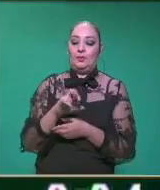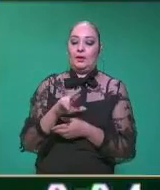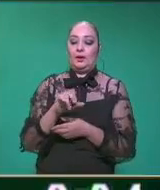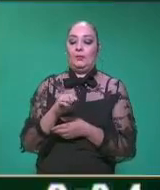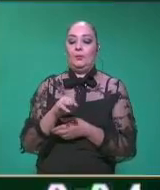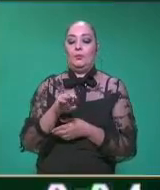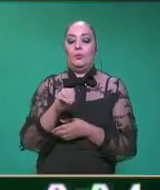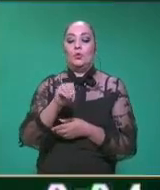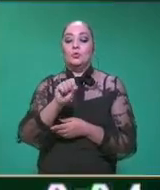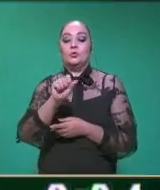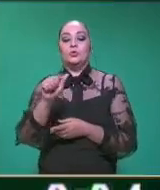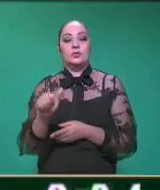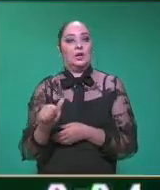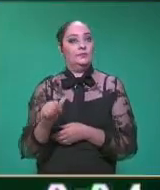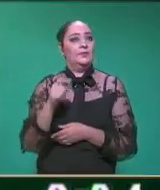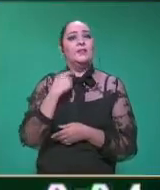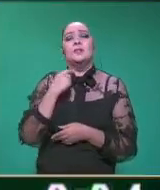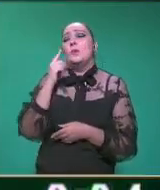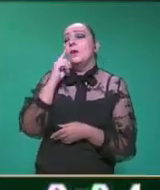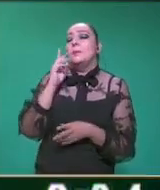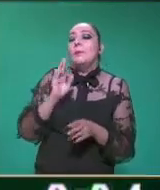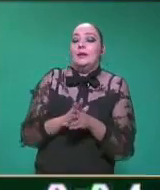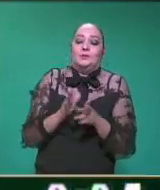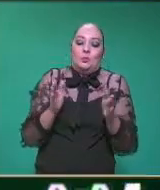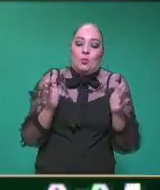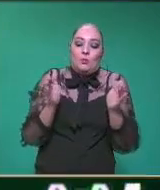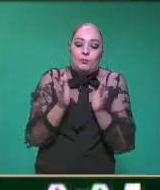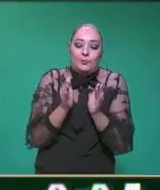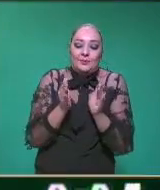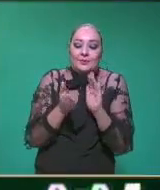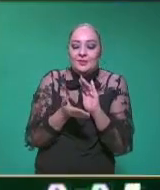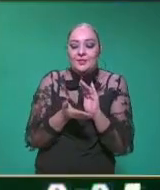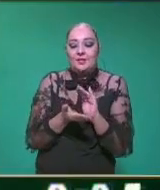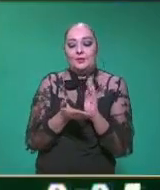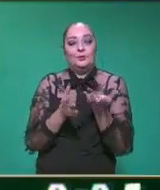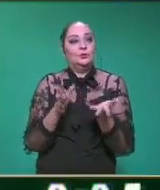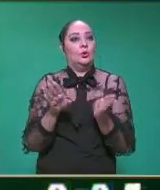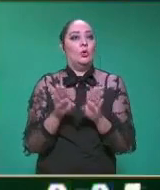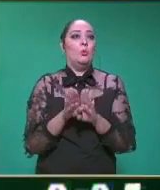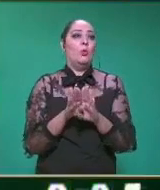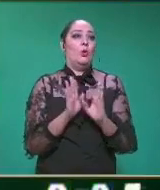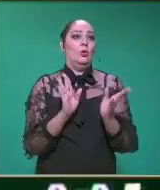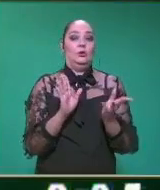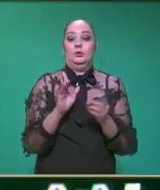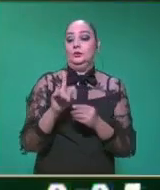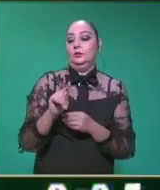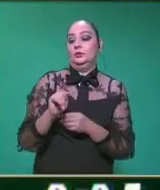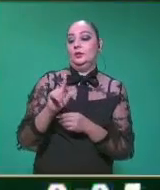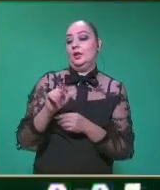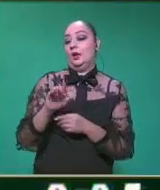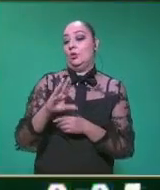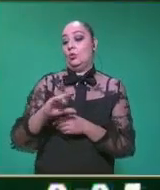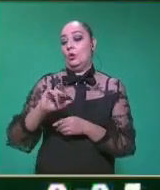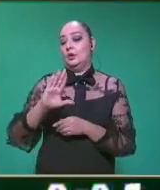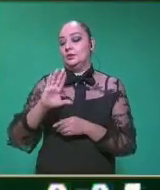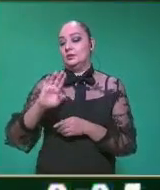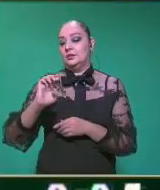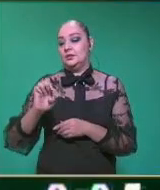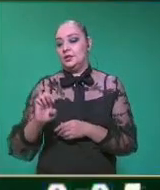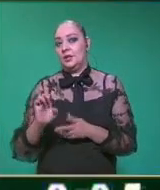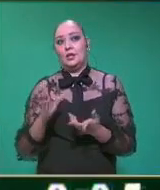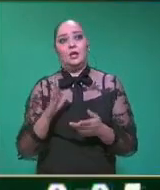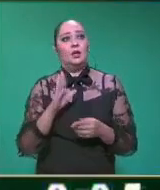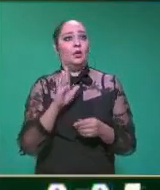si se fijan, son mucho más pequeños de los que normalmente conocemos, que sería el tlacuache común, que es